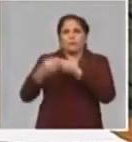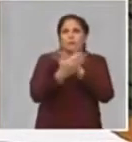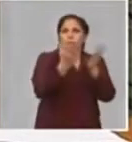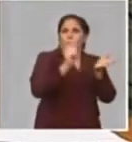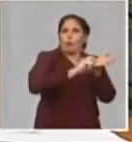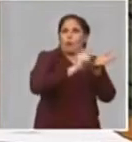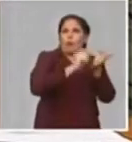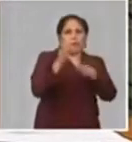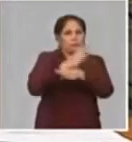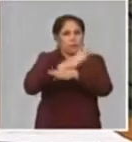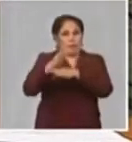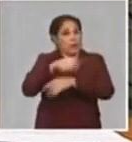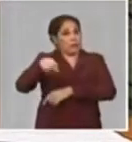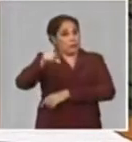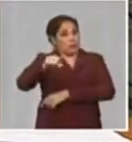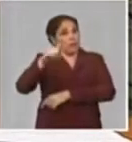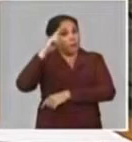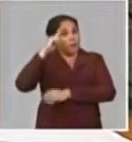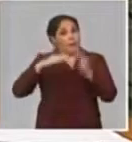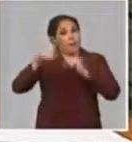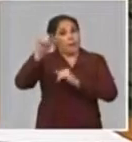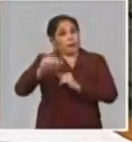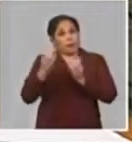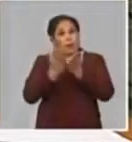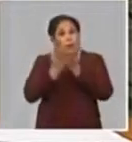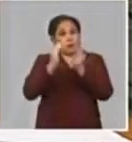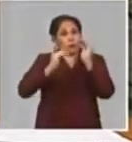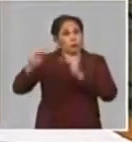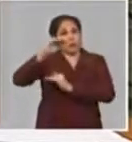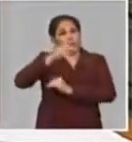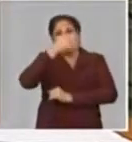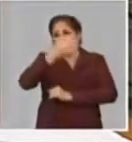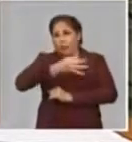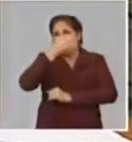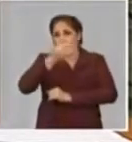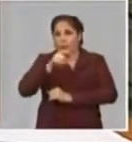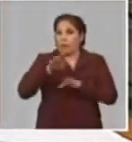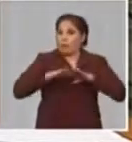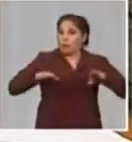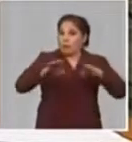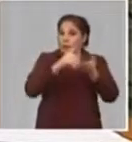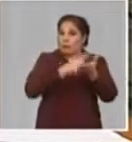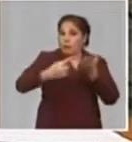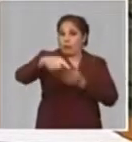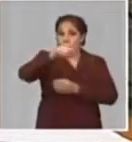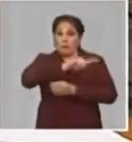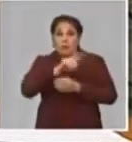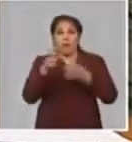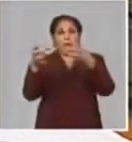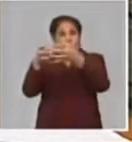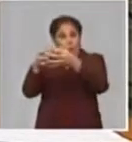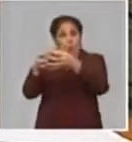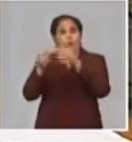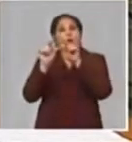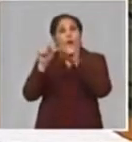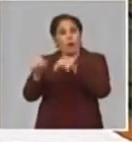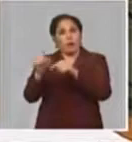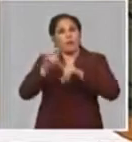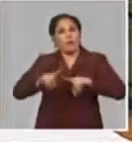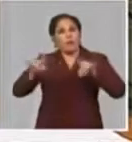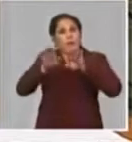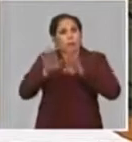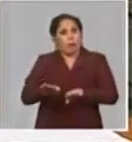También, como bien usted decía, el Ministro de Educación Superior lo hablaba aquí en la mesa, en los centros de aislamiento. Nuestras universidades no